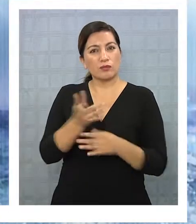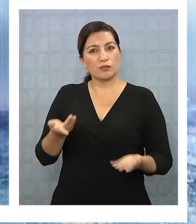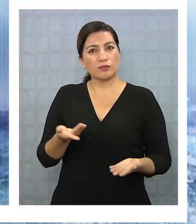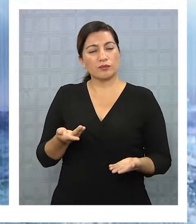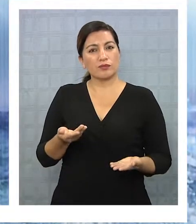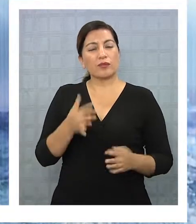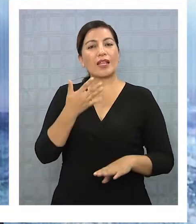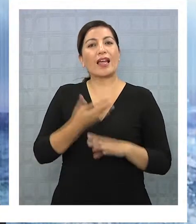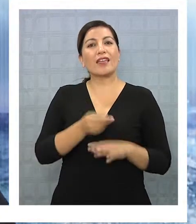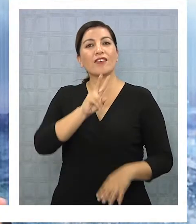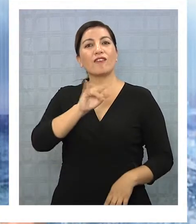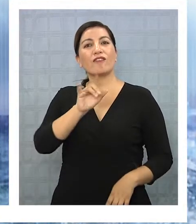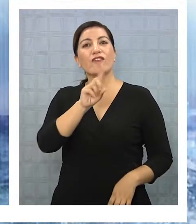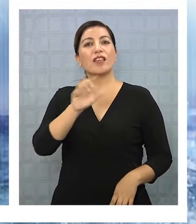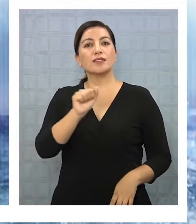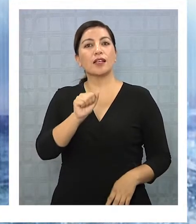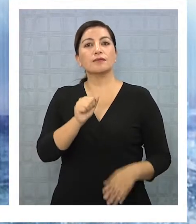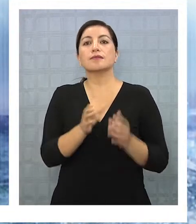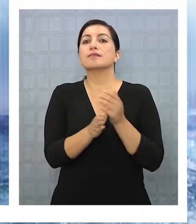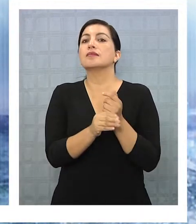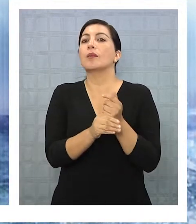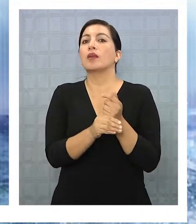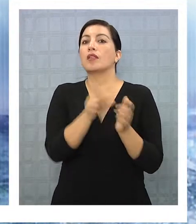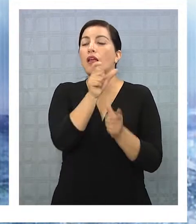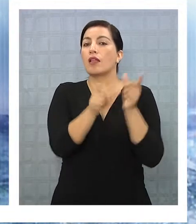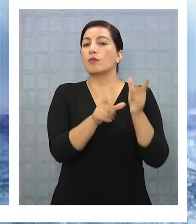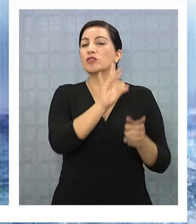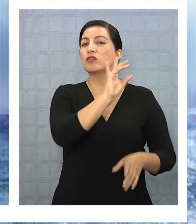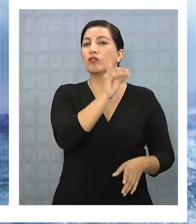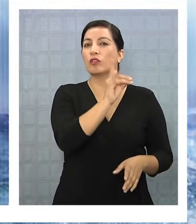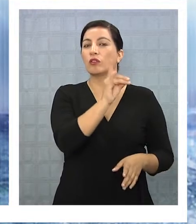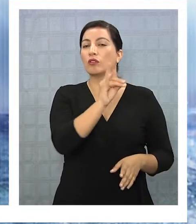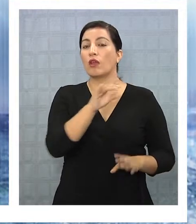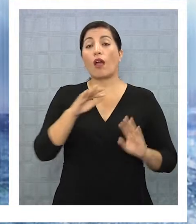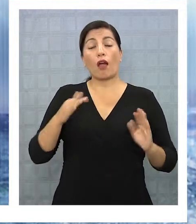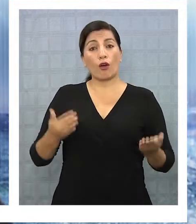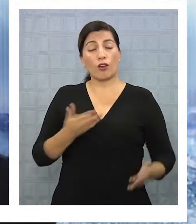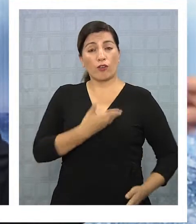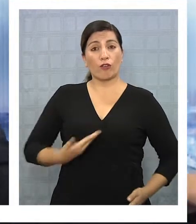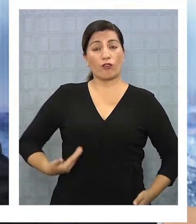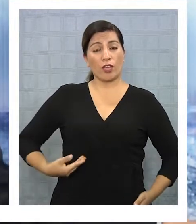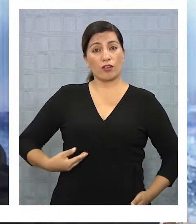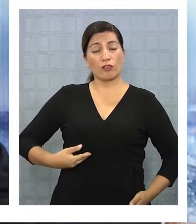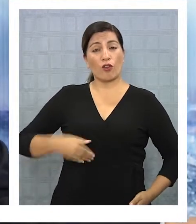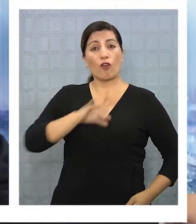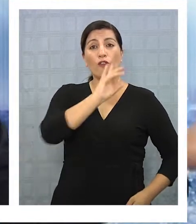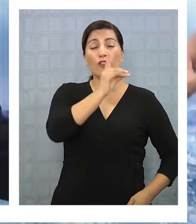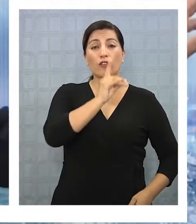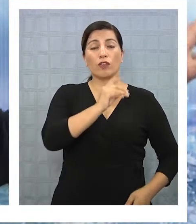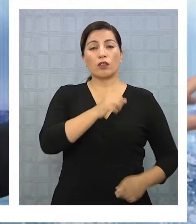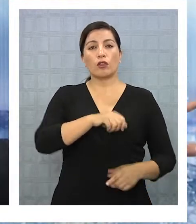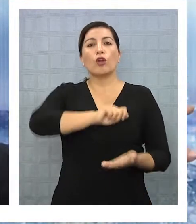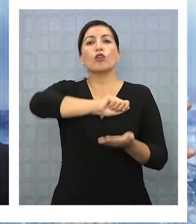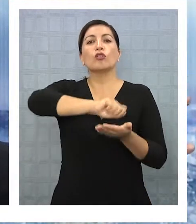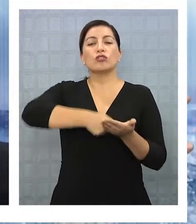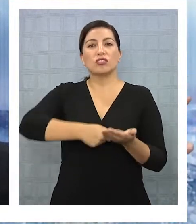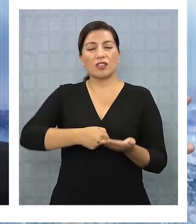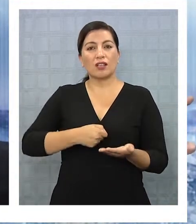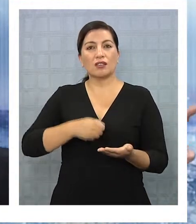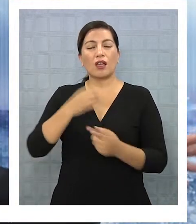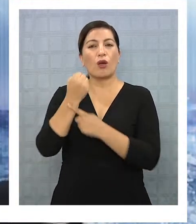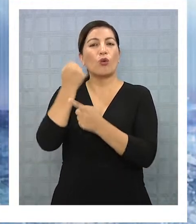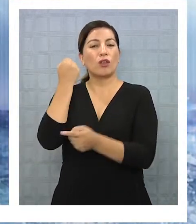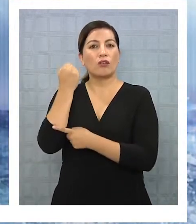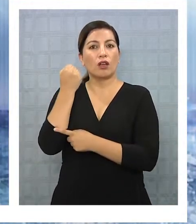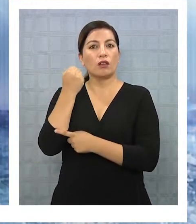entregando visas fraudulentas a la gente de Bolivia. Me llama la atención que hoy día el gobierno boliviano contrata a un abogado que no tiene ninguna experiencia en el tema penal